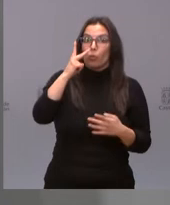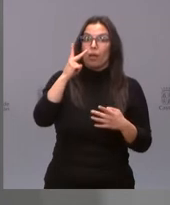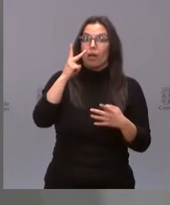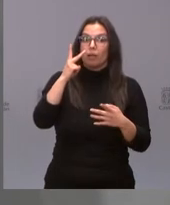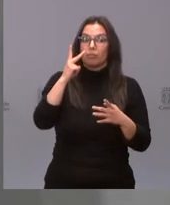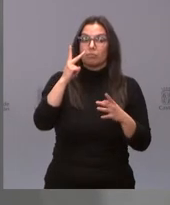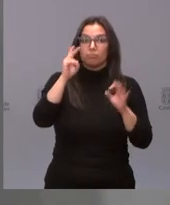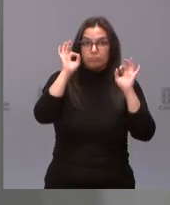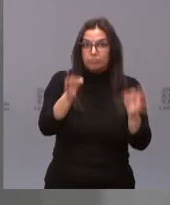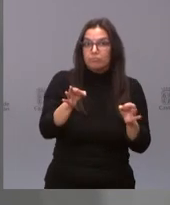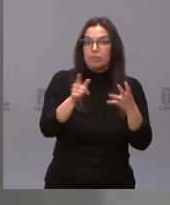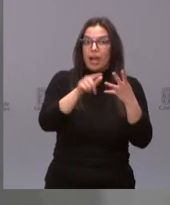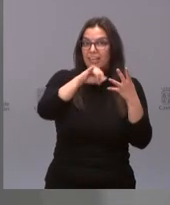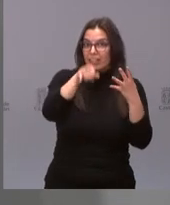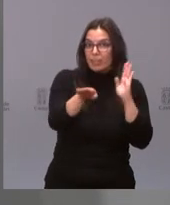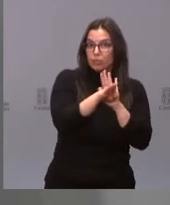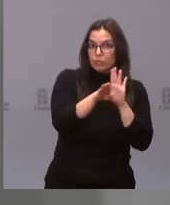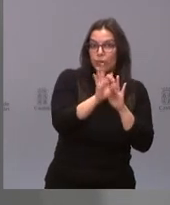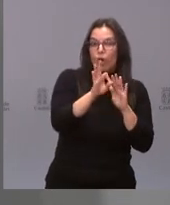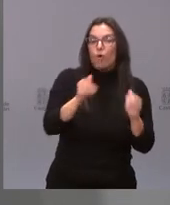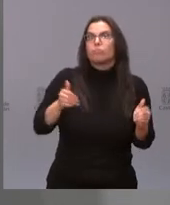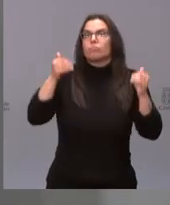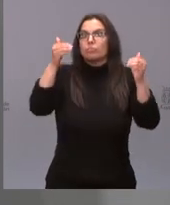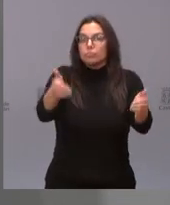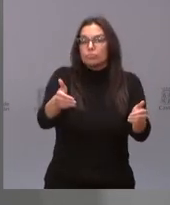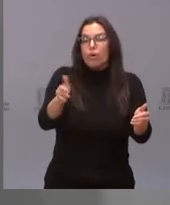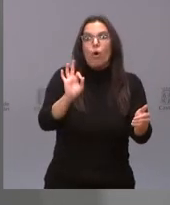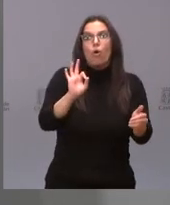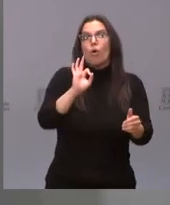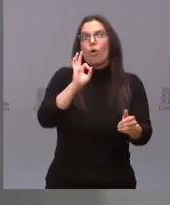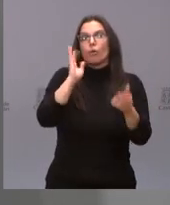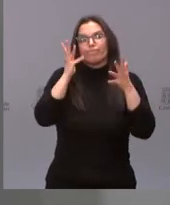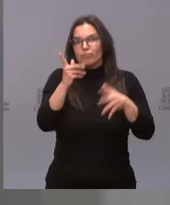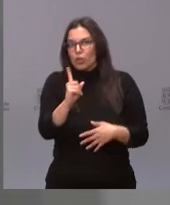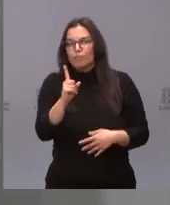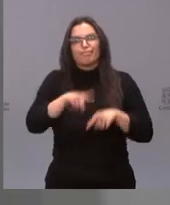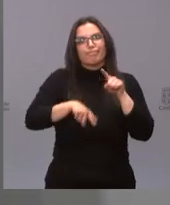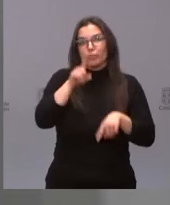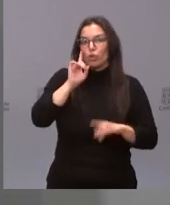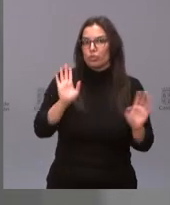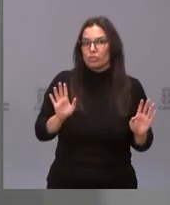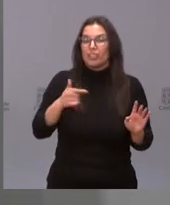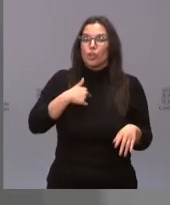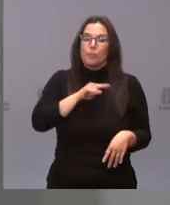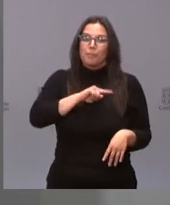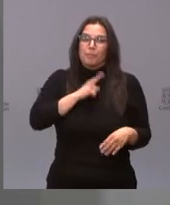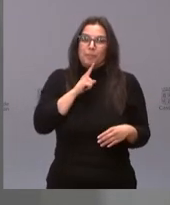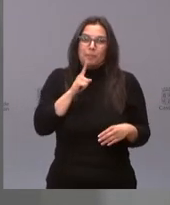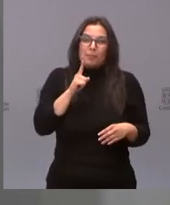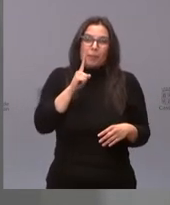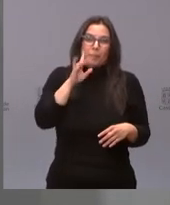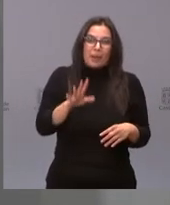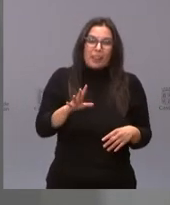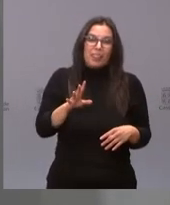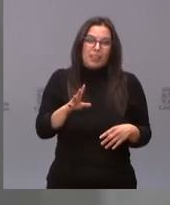tal y como está prevista, se va a extender en tiempo o no se va a recomendar, pero yo tengo la sensación que va más hacia